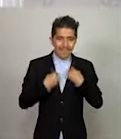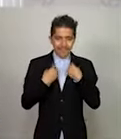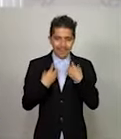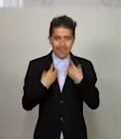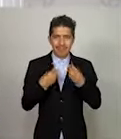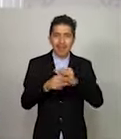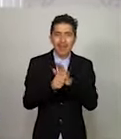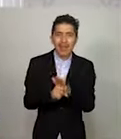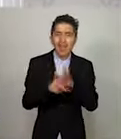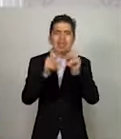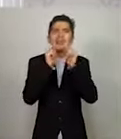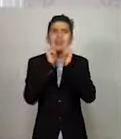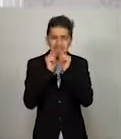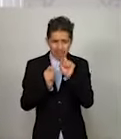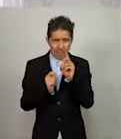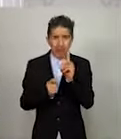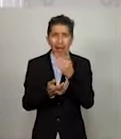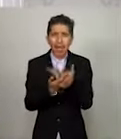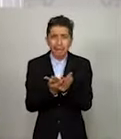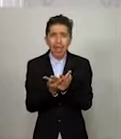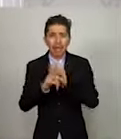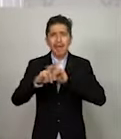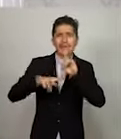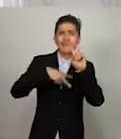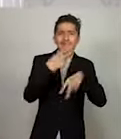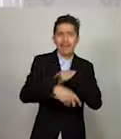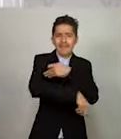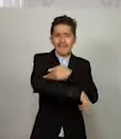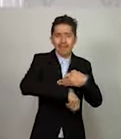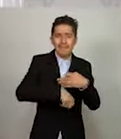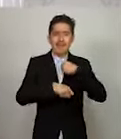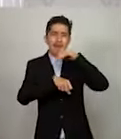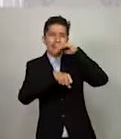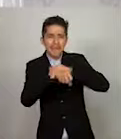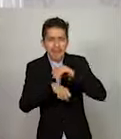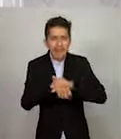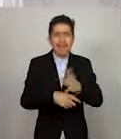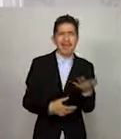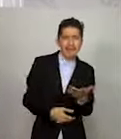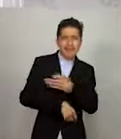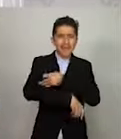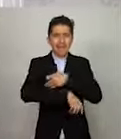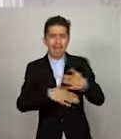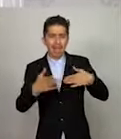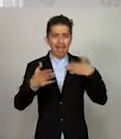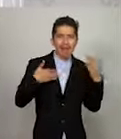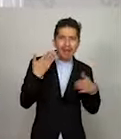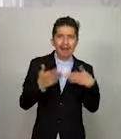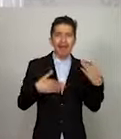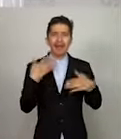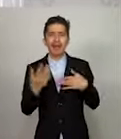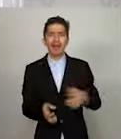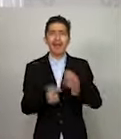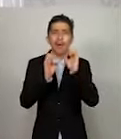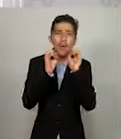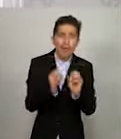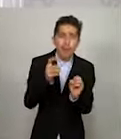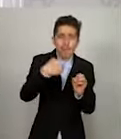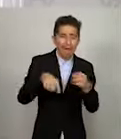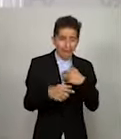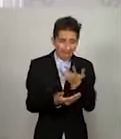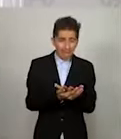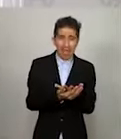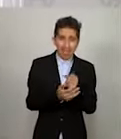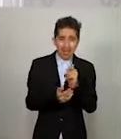estamos parados y nos vamos a la comida con el pariente, con los amigos, con la familia o ya nos